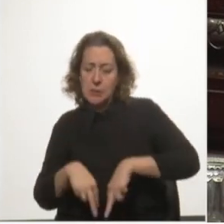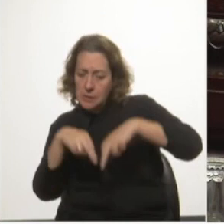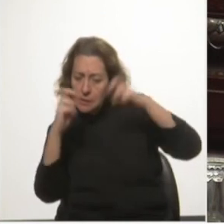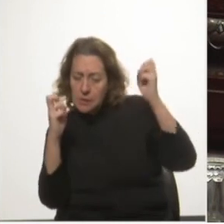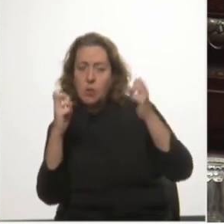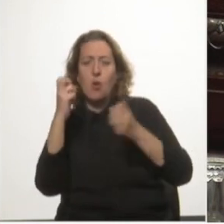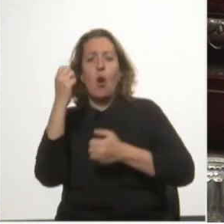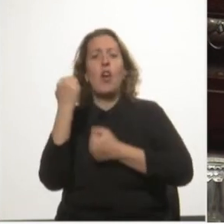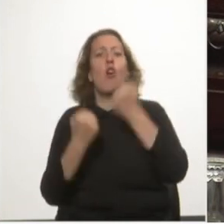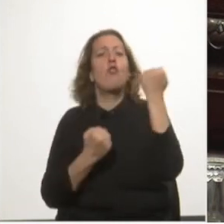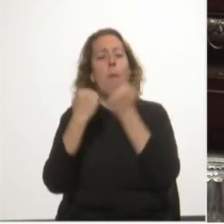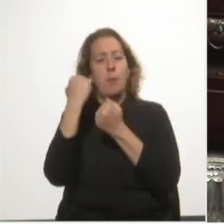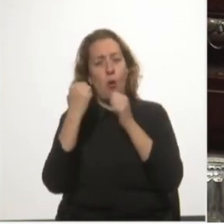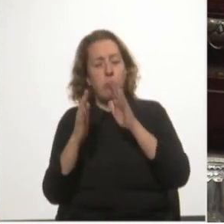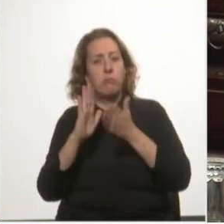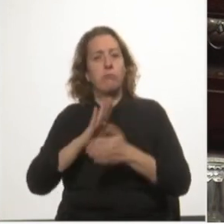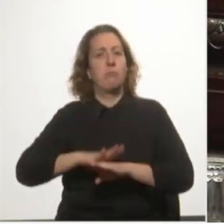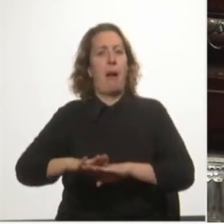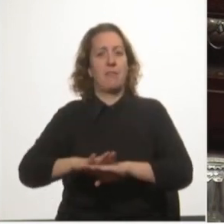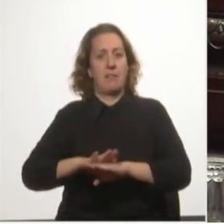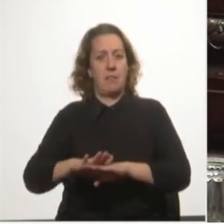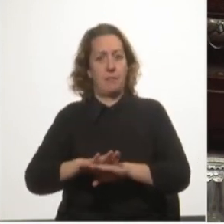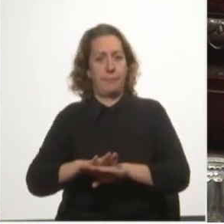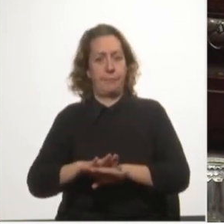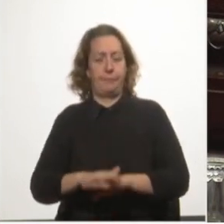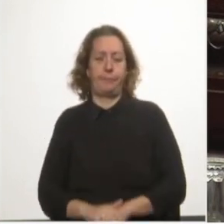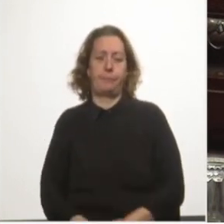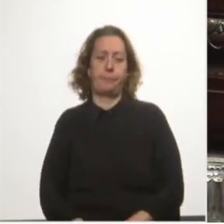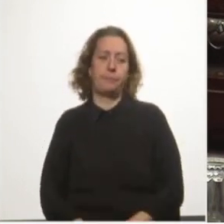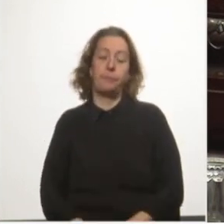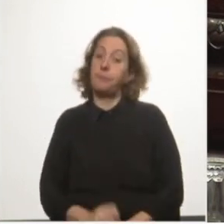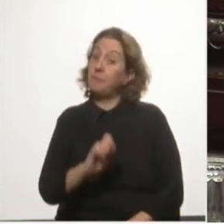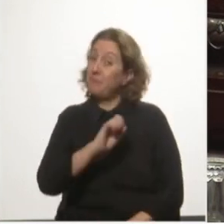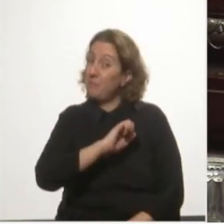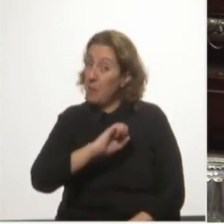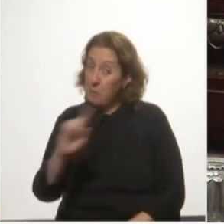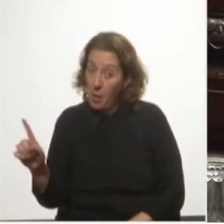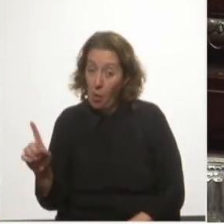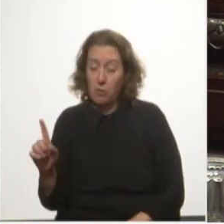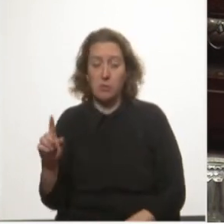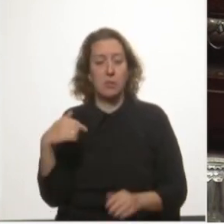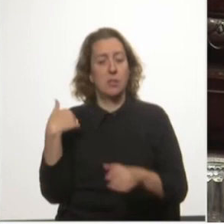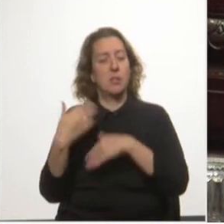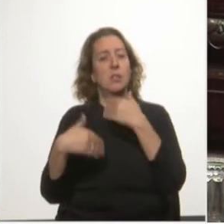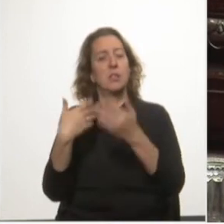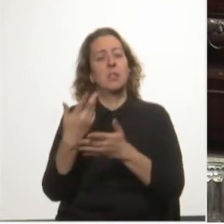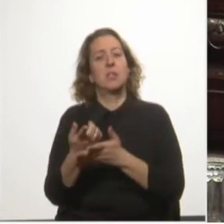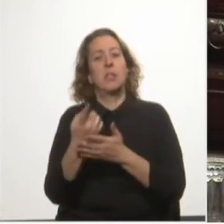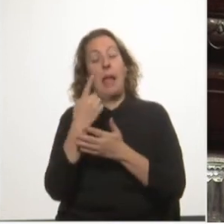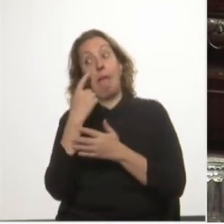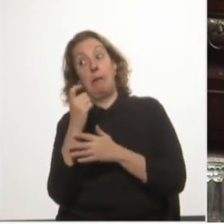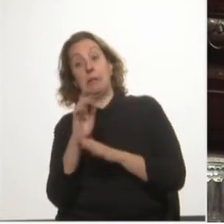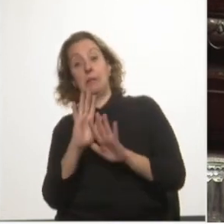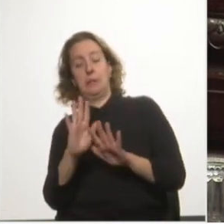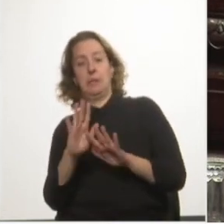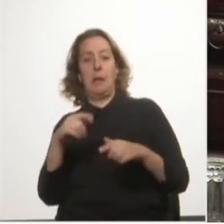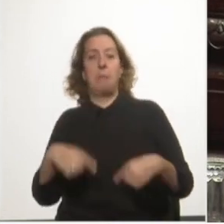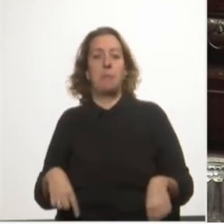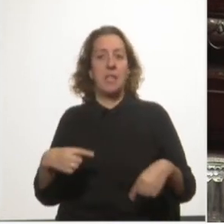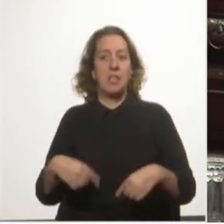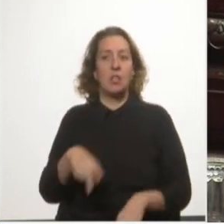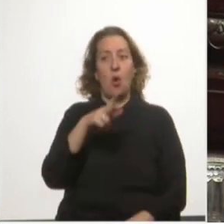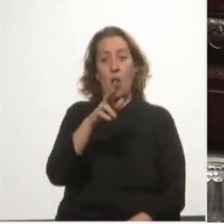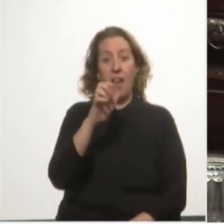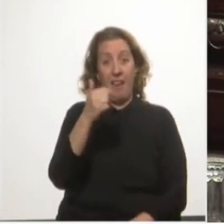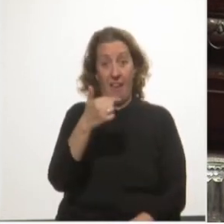que la sustente. Peor aún, y ante las sucesivas evasivas del Ministro Geber en sus dos comparecencias